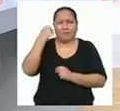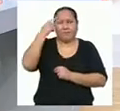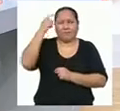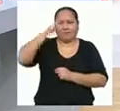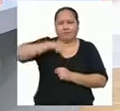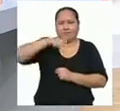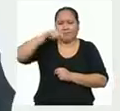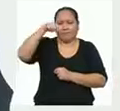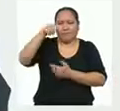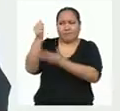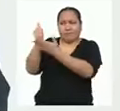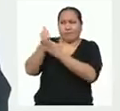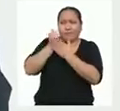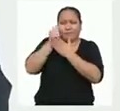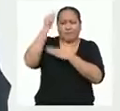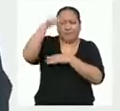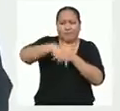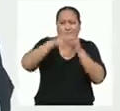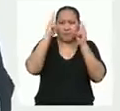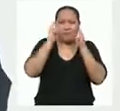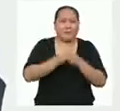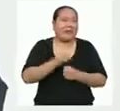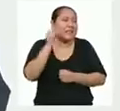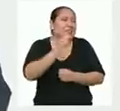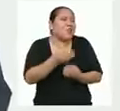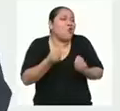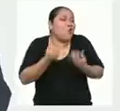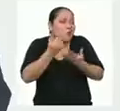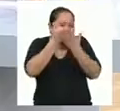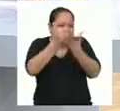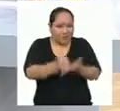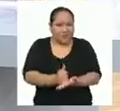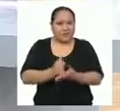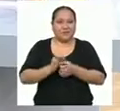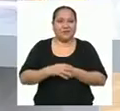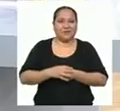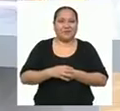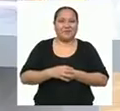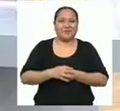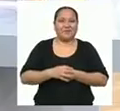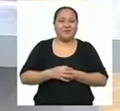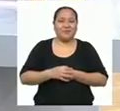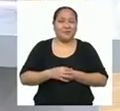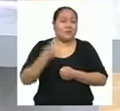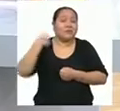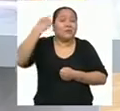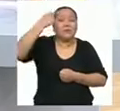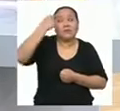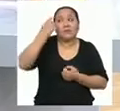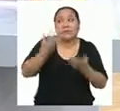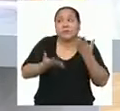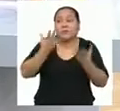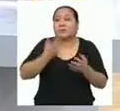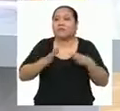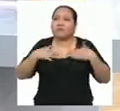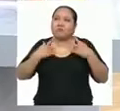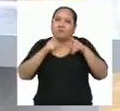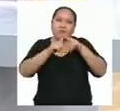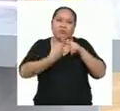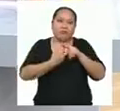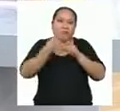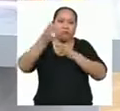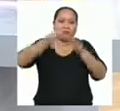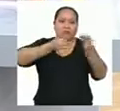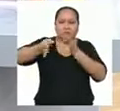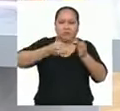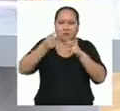ayuda con este tema. Claro. ¿En qué te puedo ayudar? Bueno, pienso que tal vez podríamos empezar con una